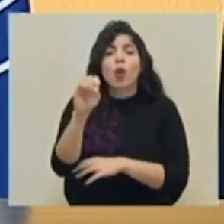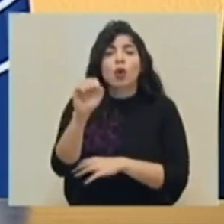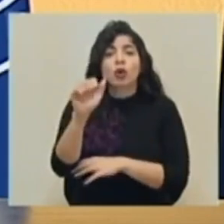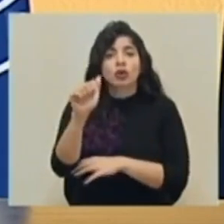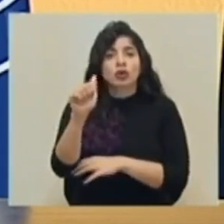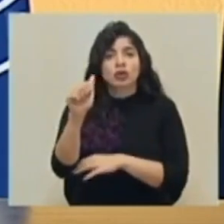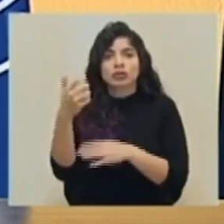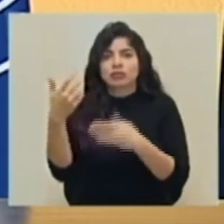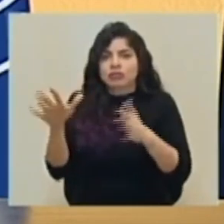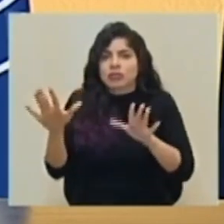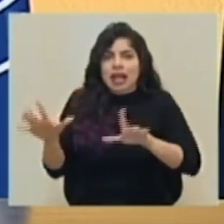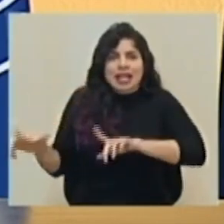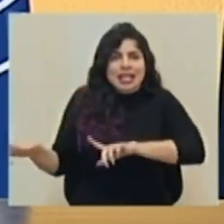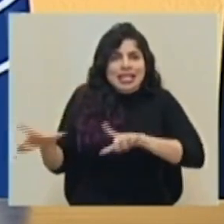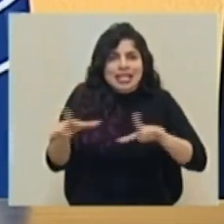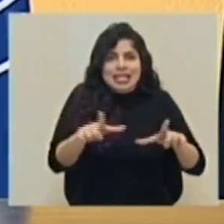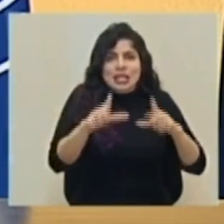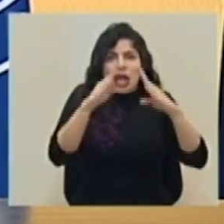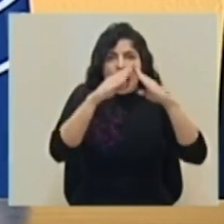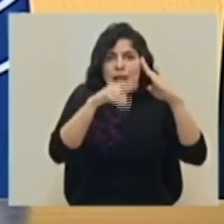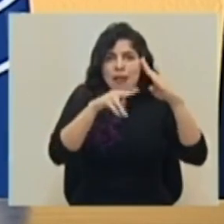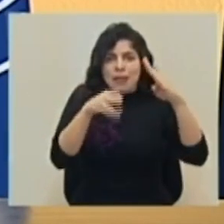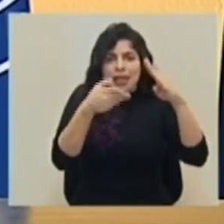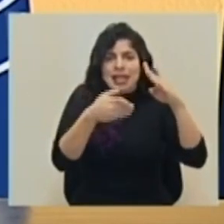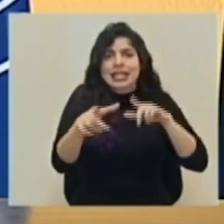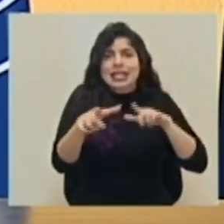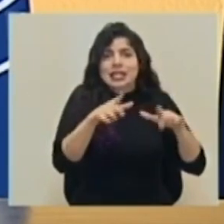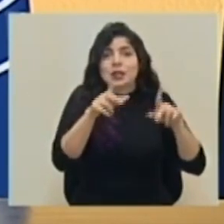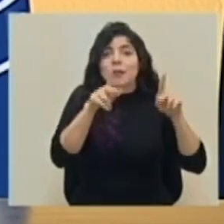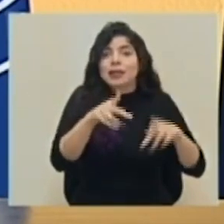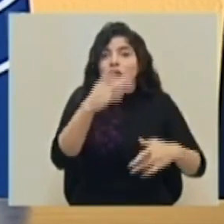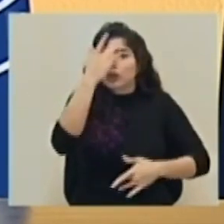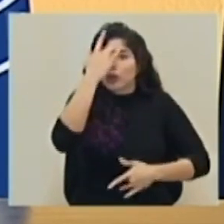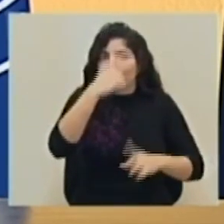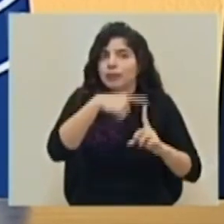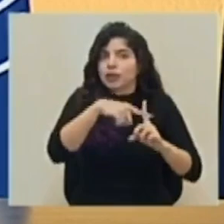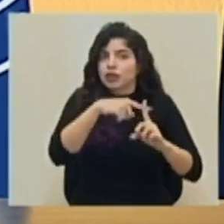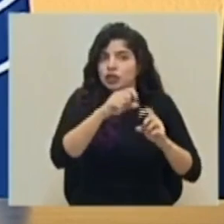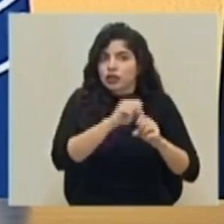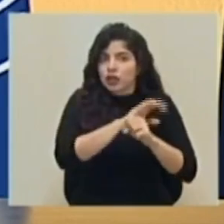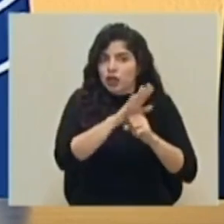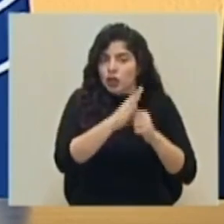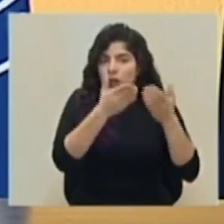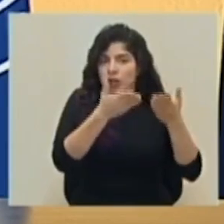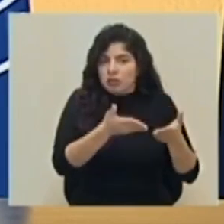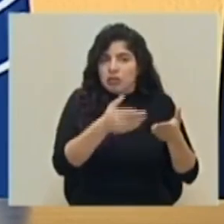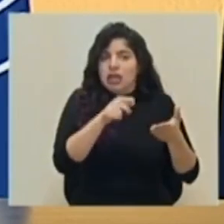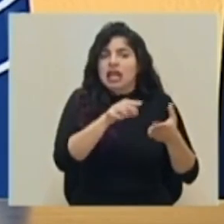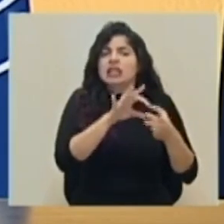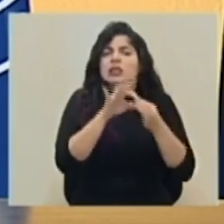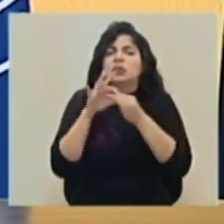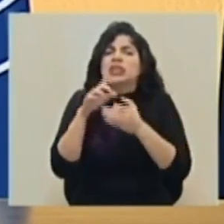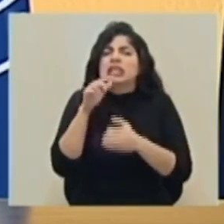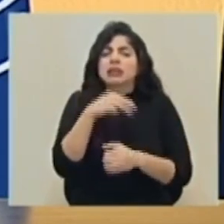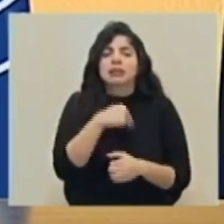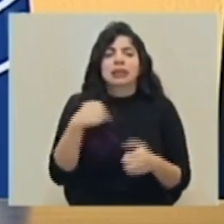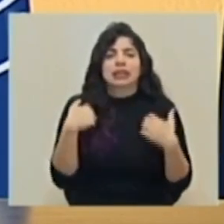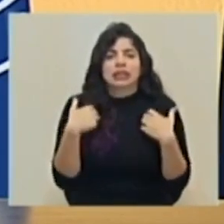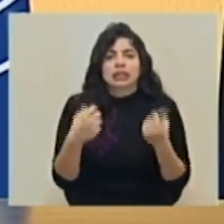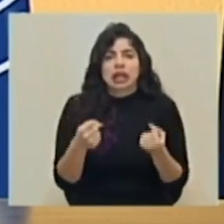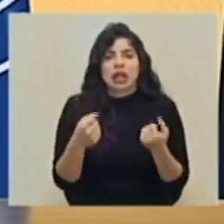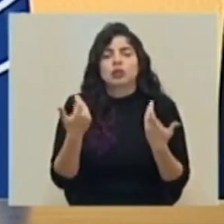totalmente listo el albergue para personas positivas, están en coordinación con el Ministerio de Salud